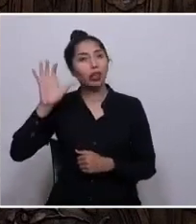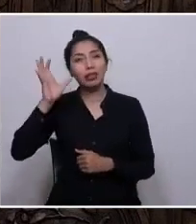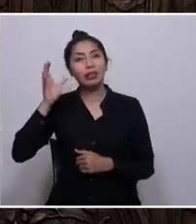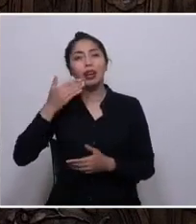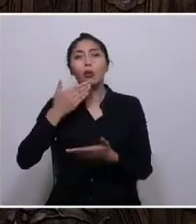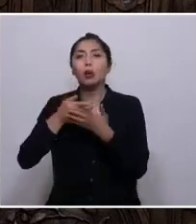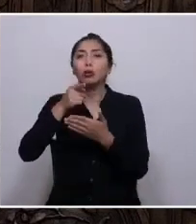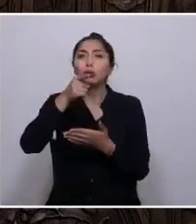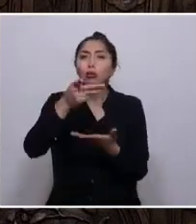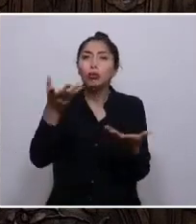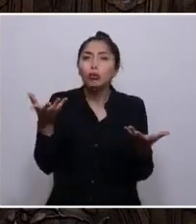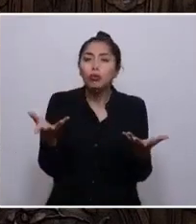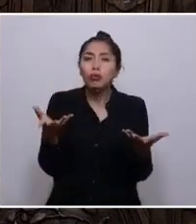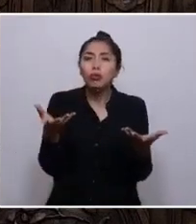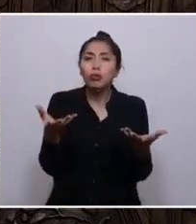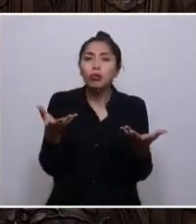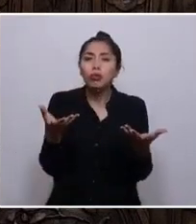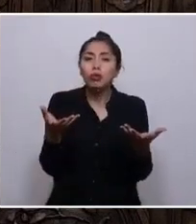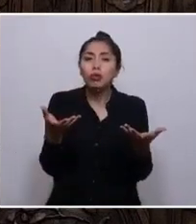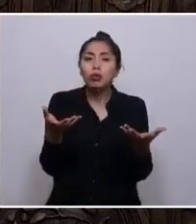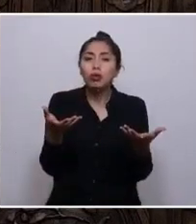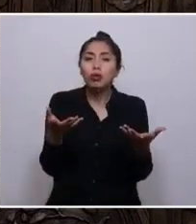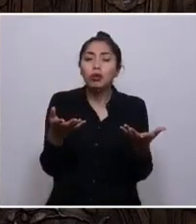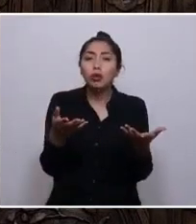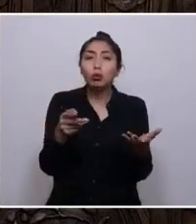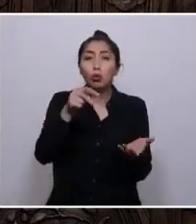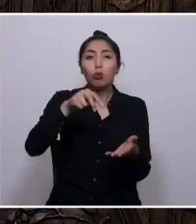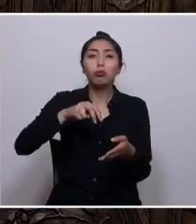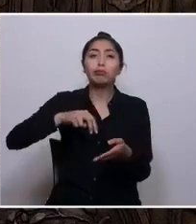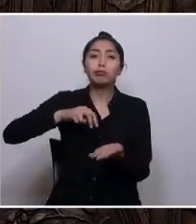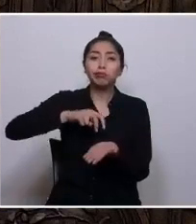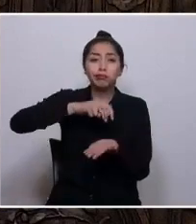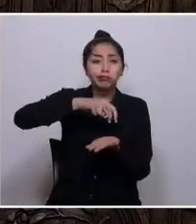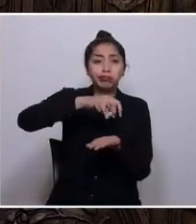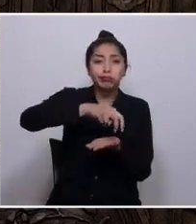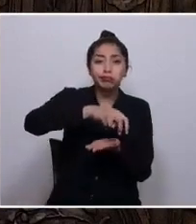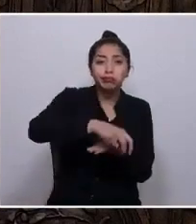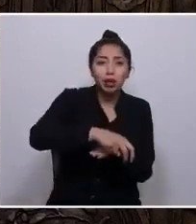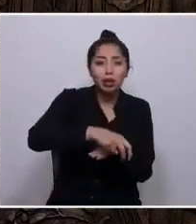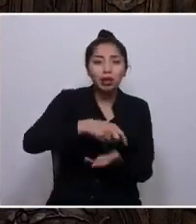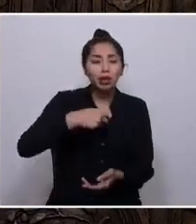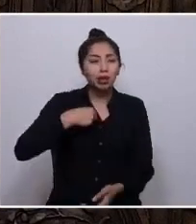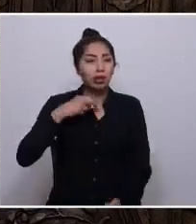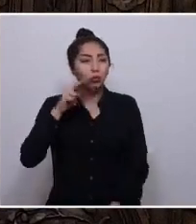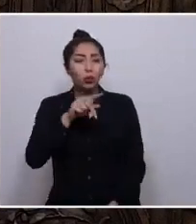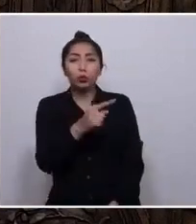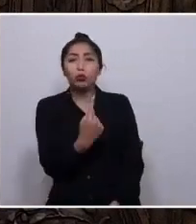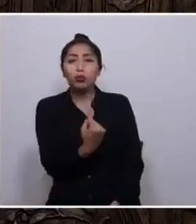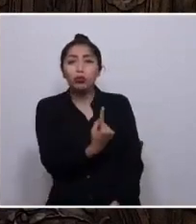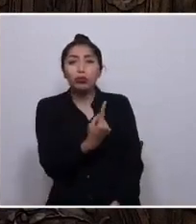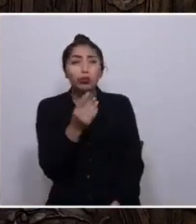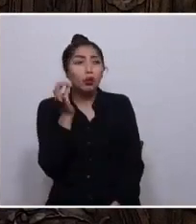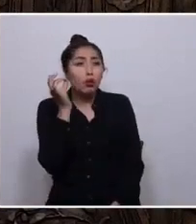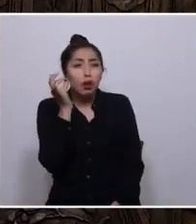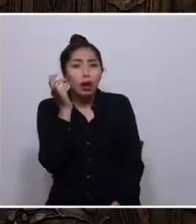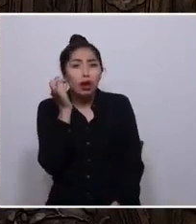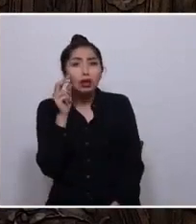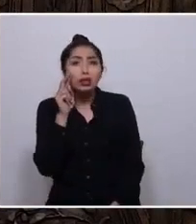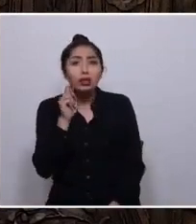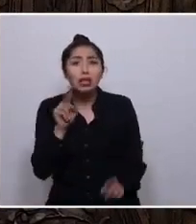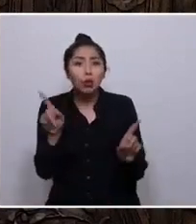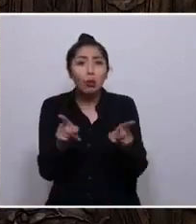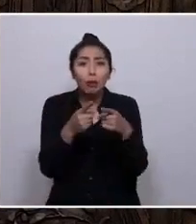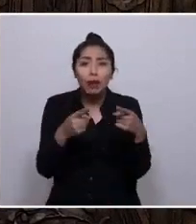que bajar antes de la pubertad. No me imagino lo solo que tuviste sin los cumpleaños, sin